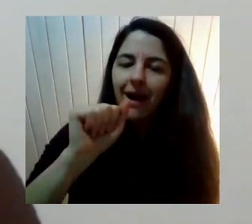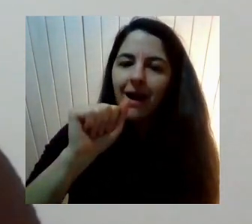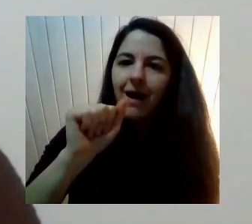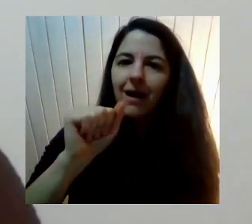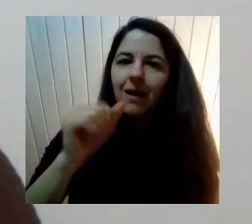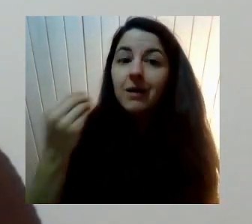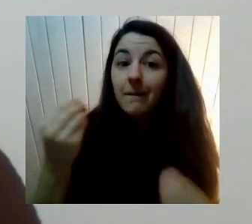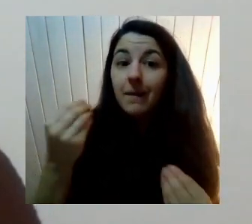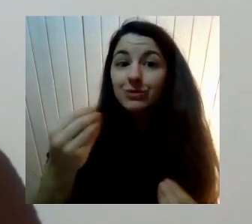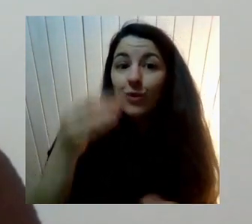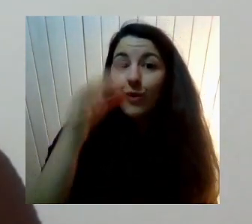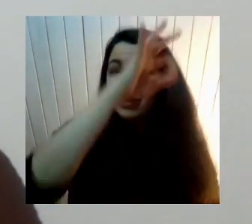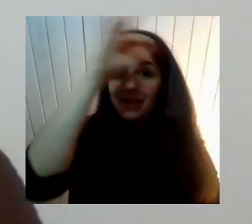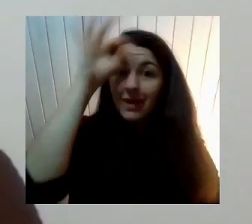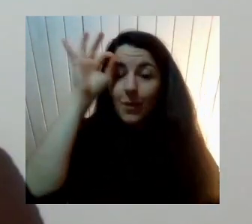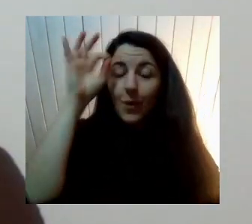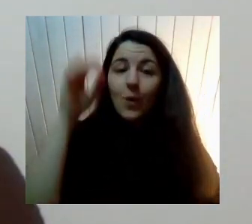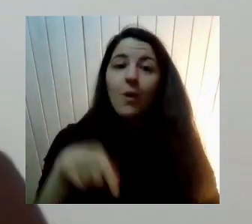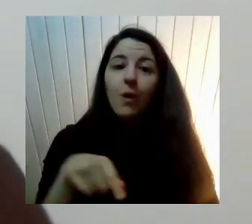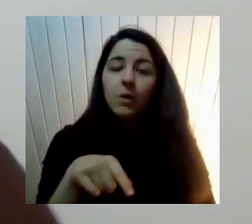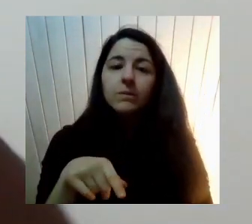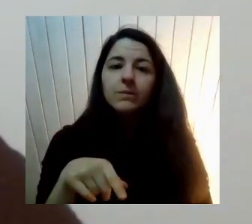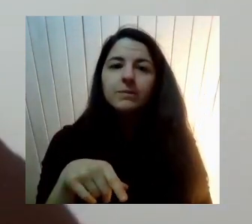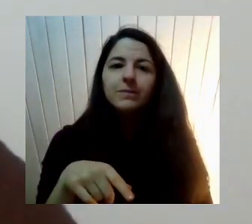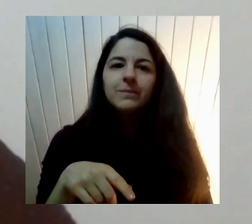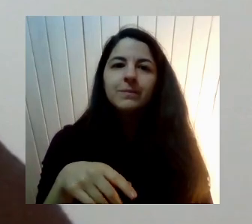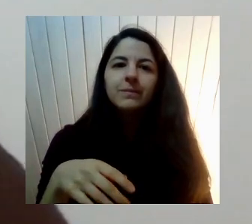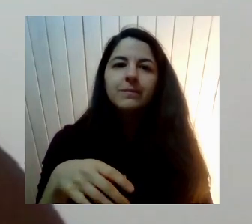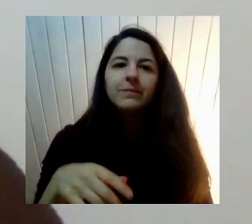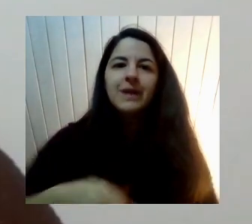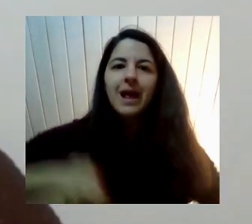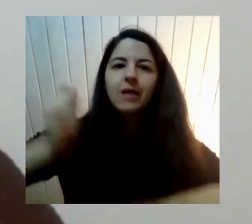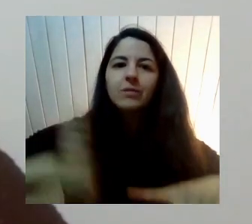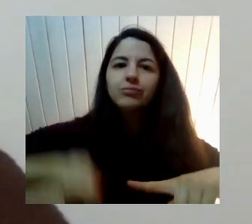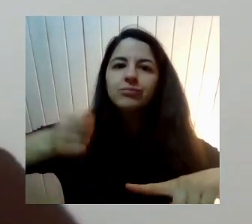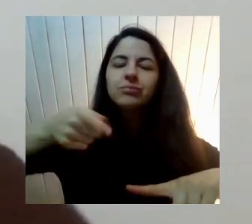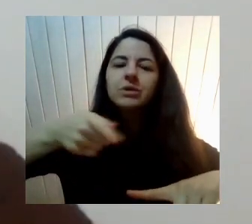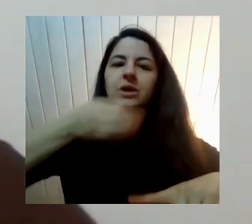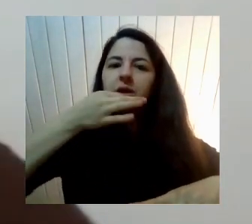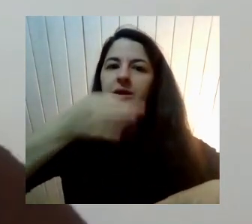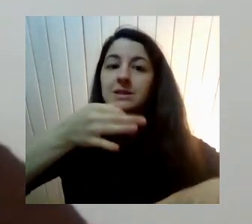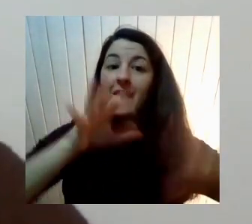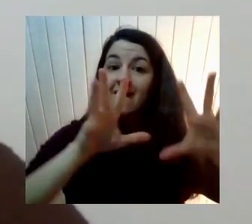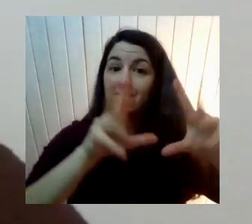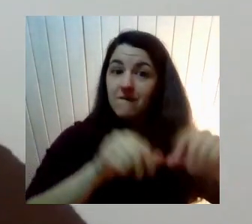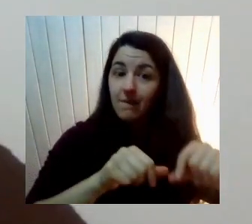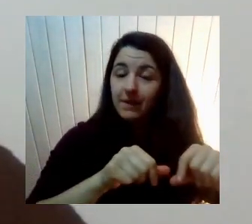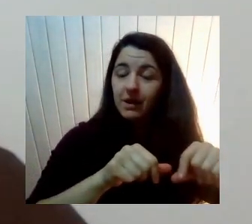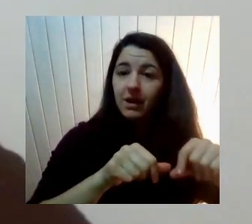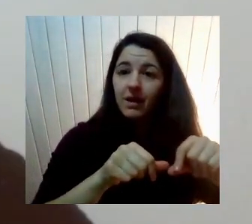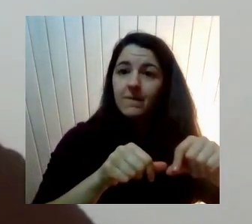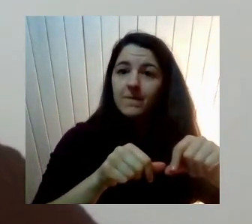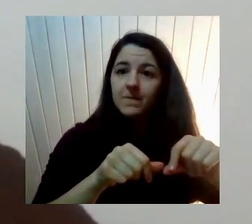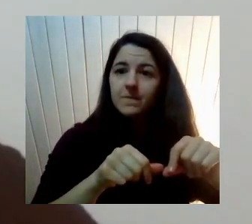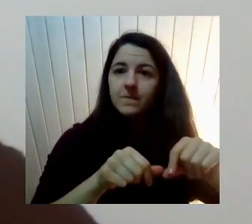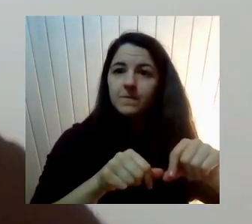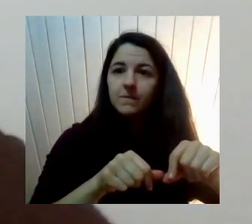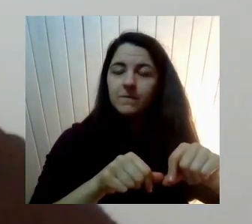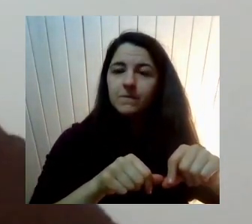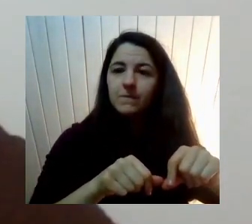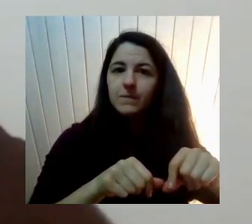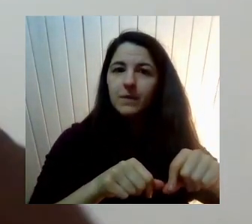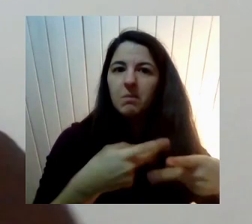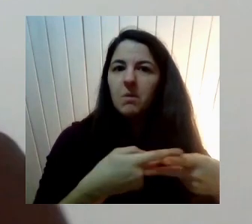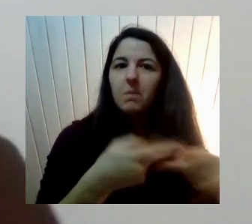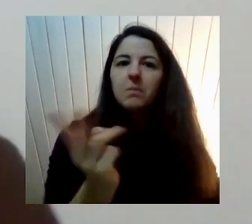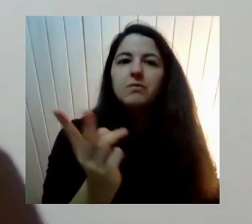¿Cierto? Cuando la corte Señala que la familia Ya no puede hacer Ciertas acciones Respecto a quién violó